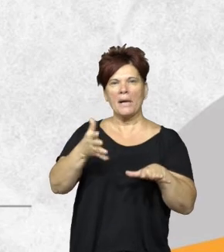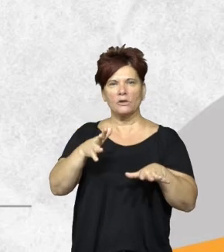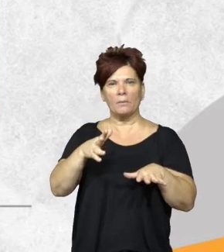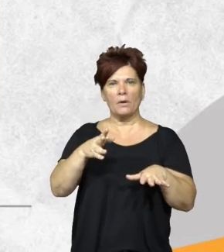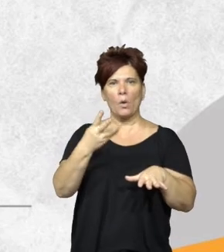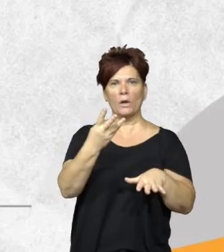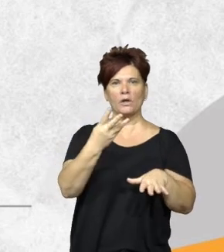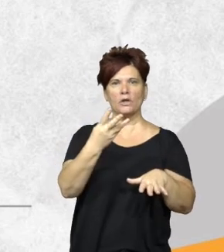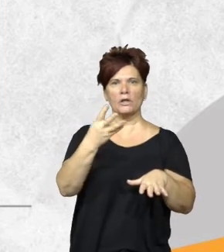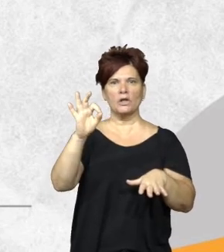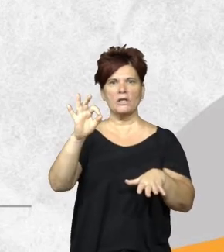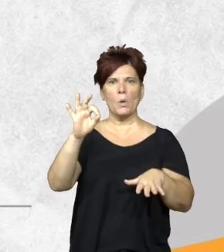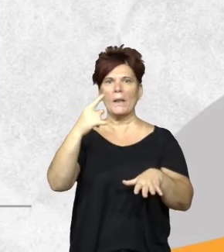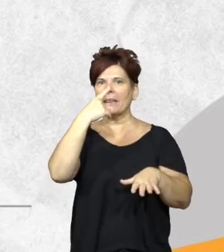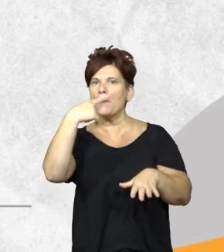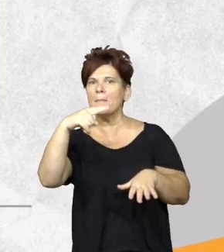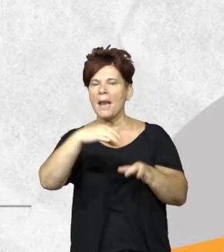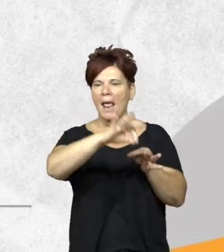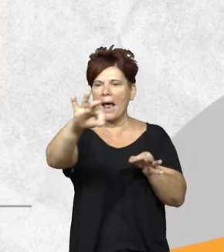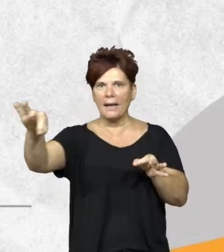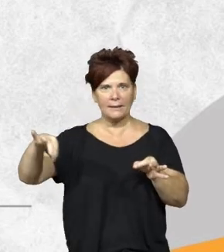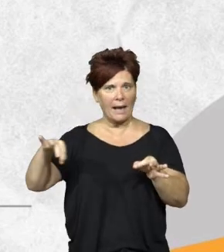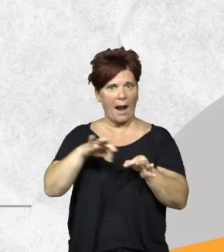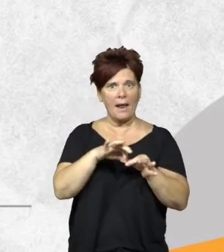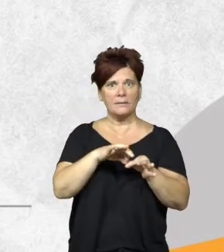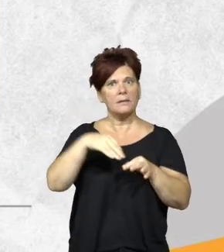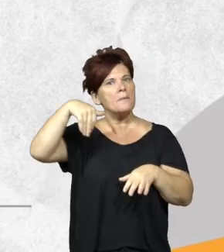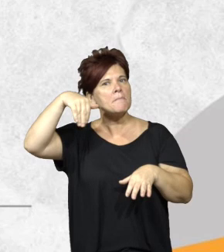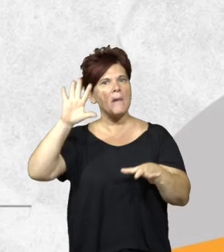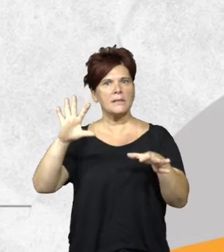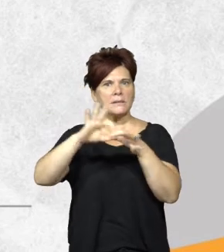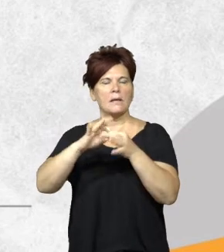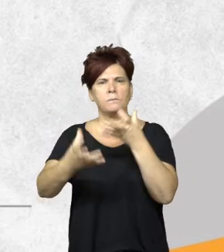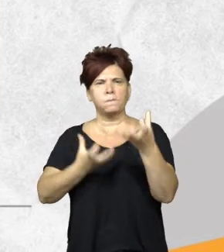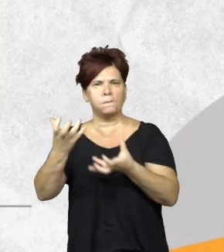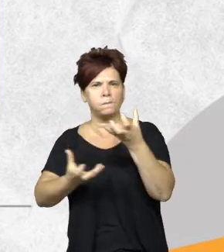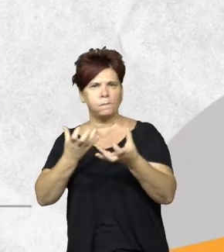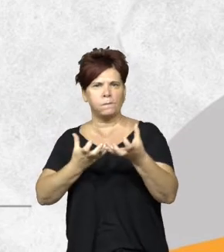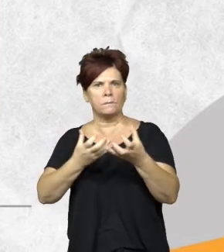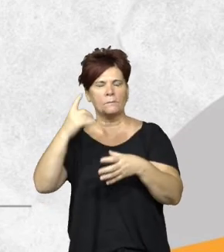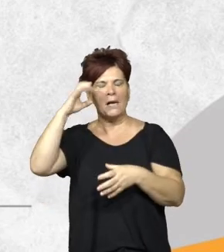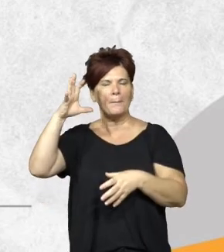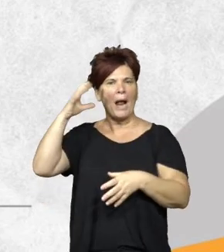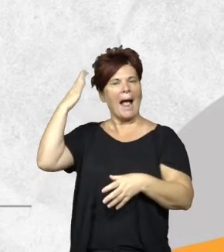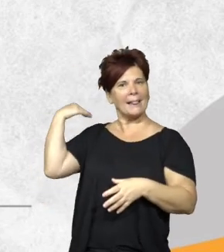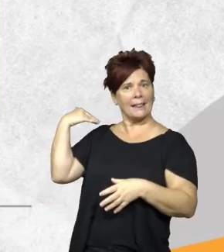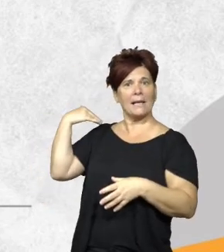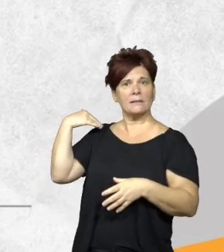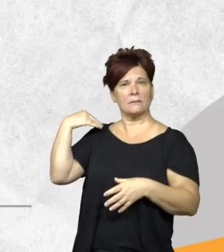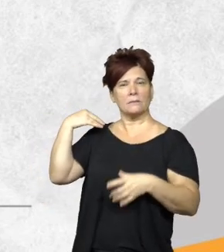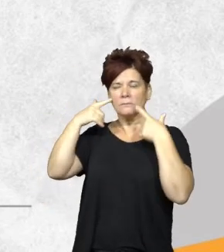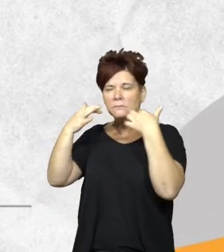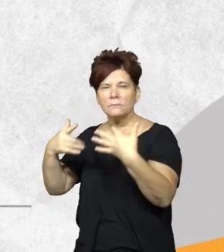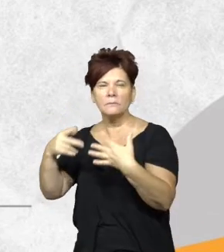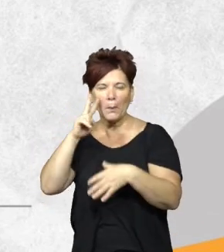450.000 hectáreas de las cuales la mayoría estuvo asociada a incendios me olvidé decir antes que cuando se hace el análisis